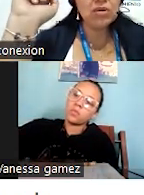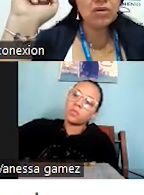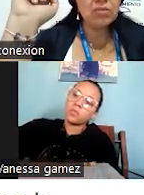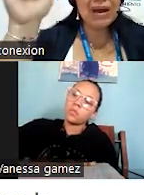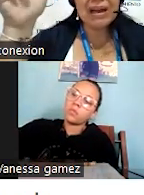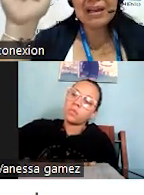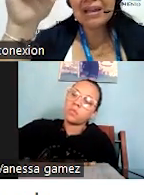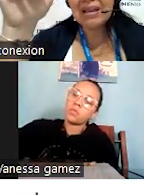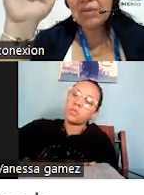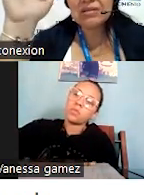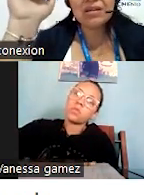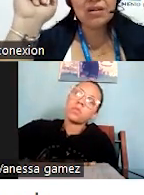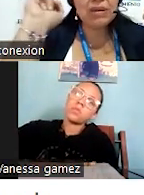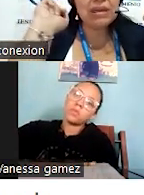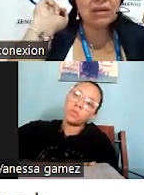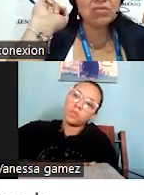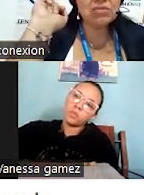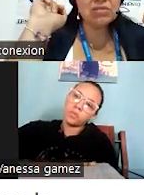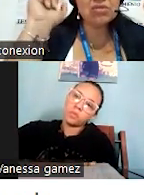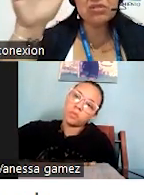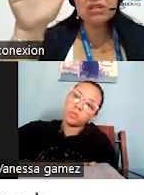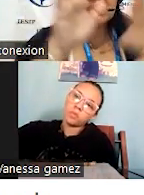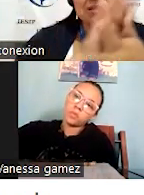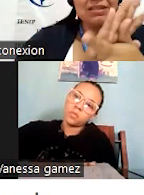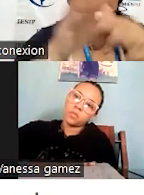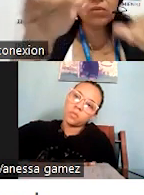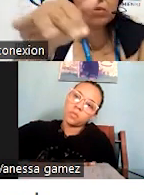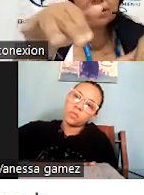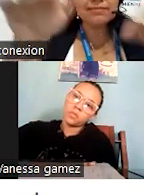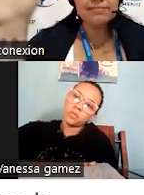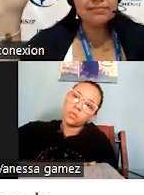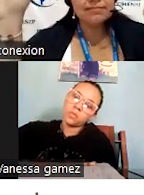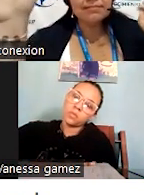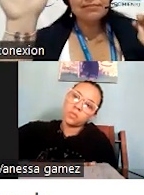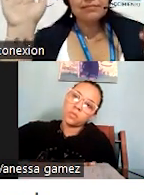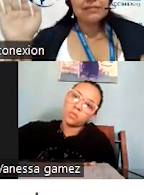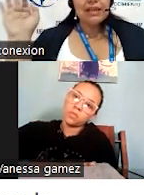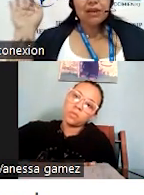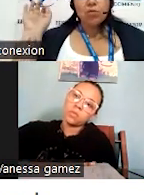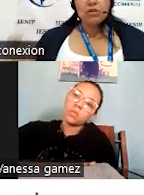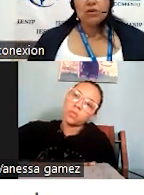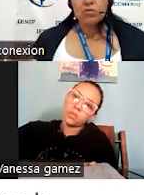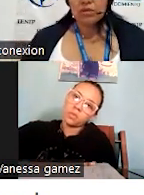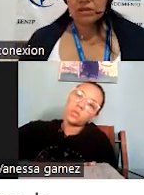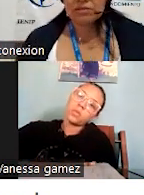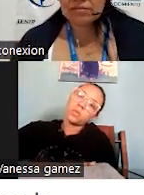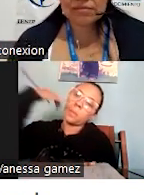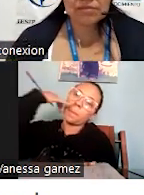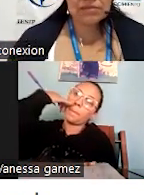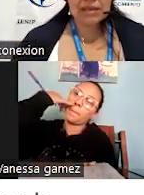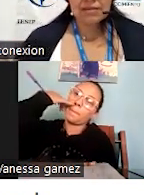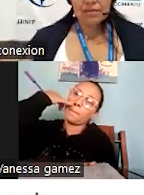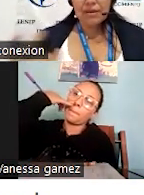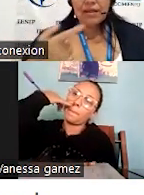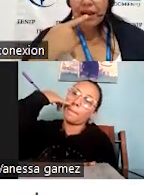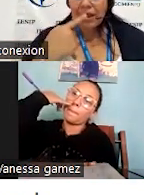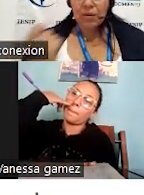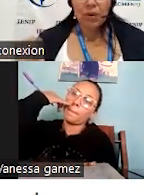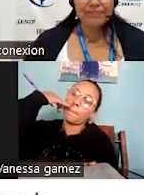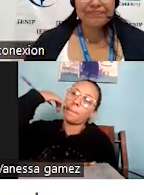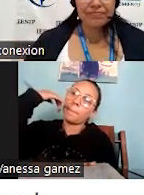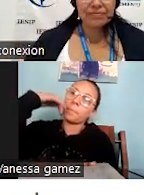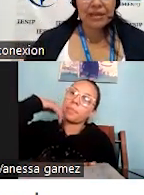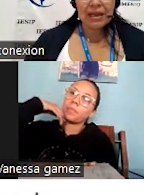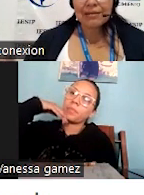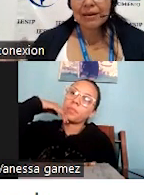último. Vas a ir y vas a salir peleando. Entonces, ¿qué hace? Te hunden. ¿Y cómo te hunden? A través de la